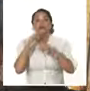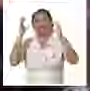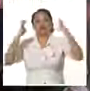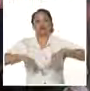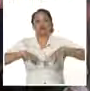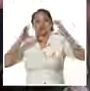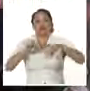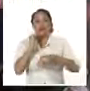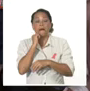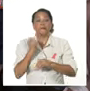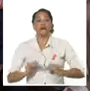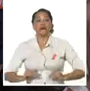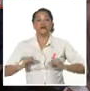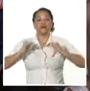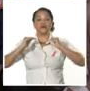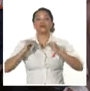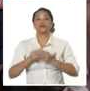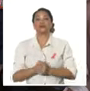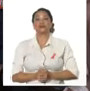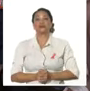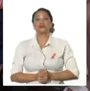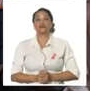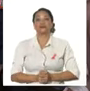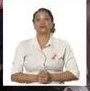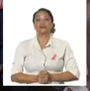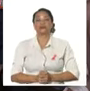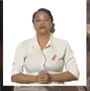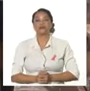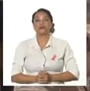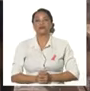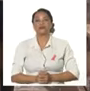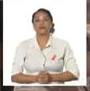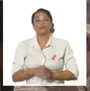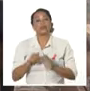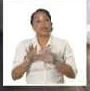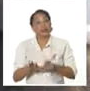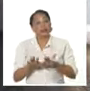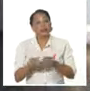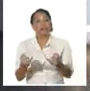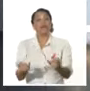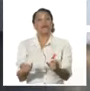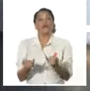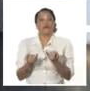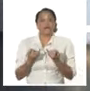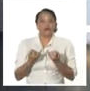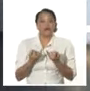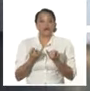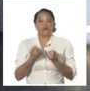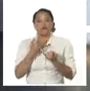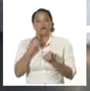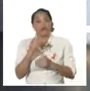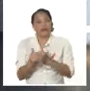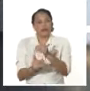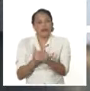sus redes el periodista Rubiel de la Cruz de Moa TV. Estamos esperando ese reporte para nuestras emisiones y nosotros así nos vemos.